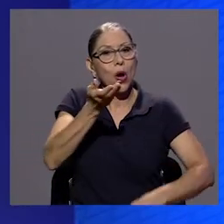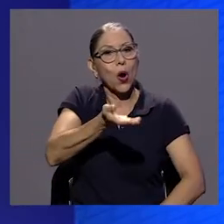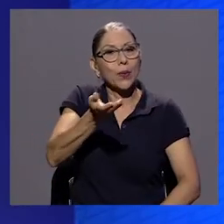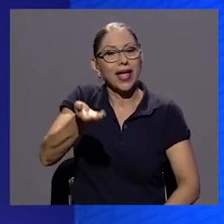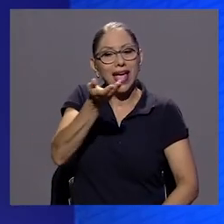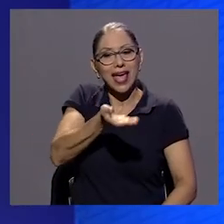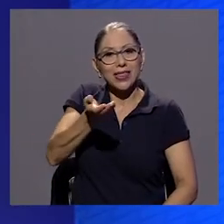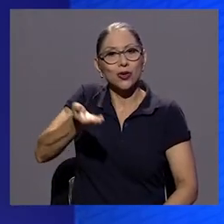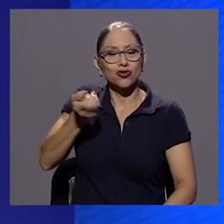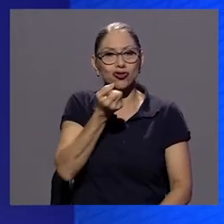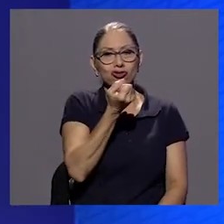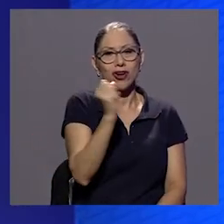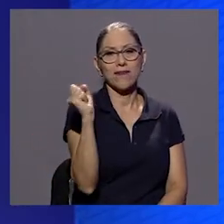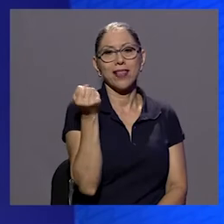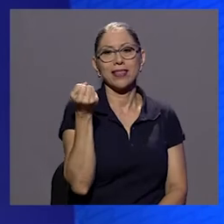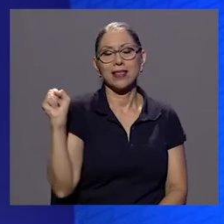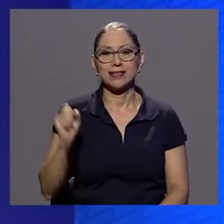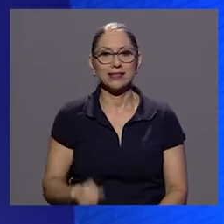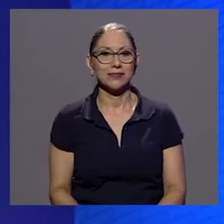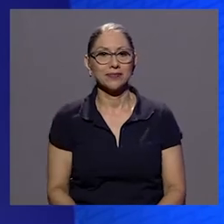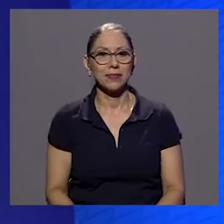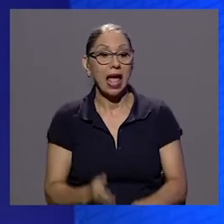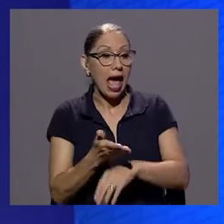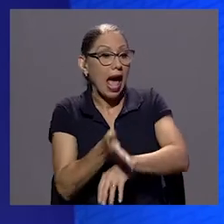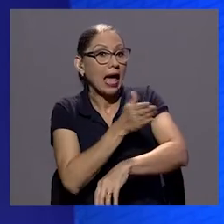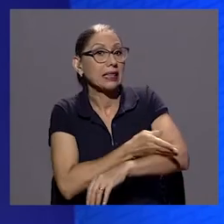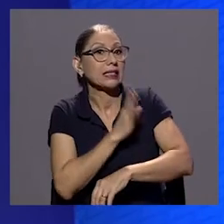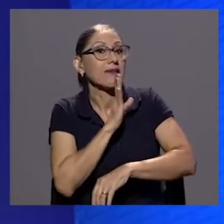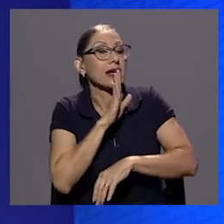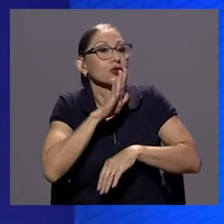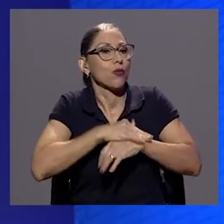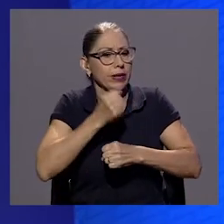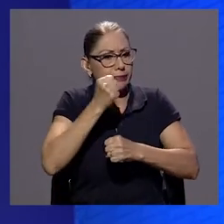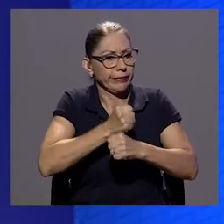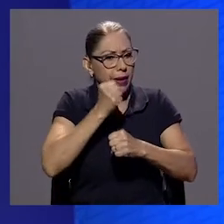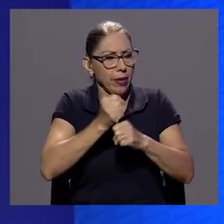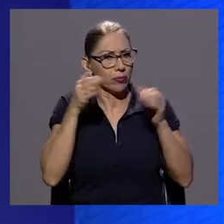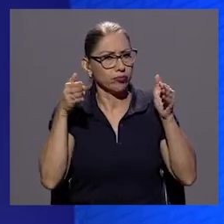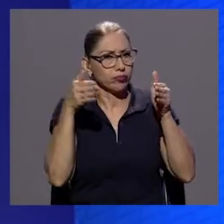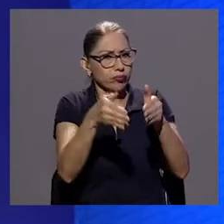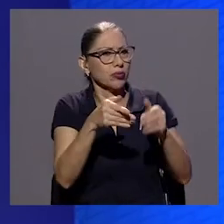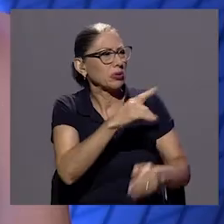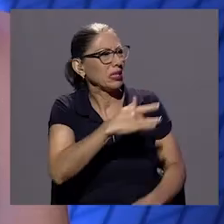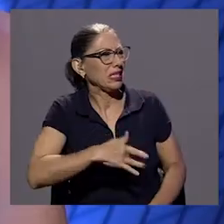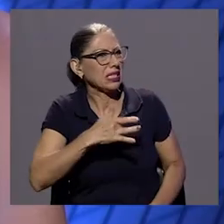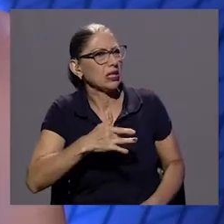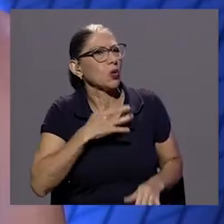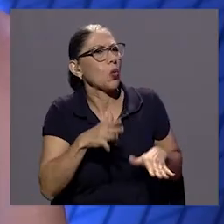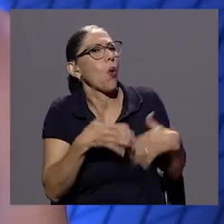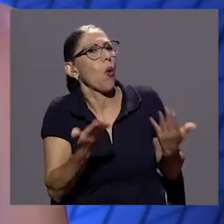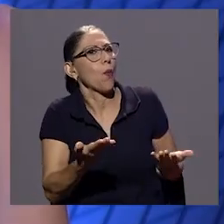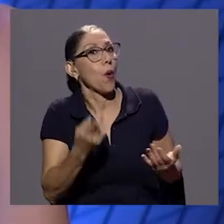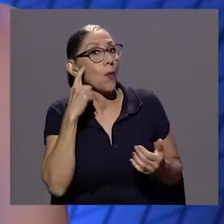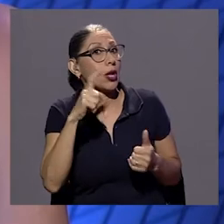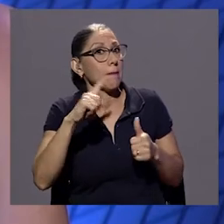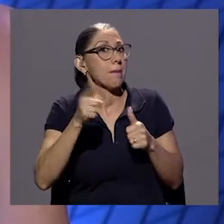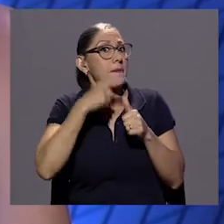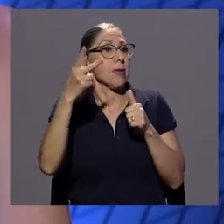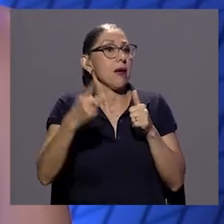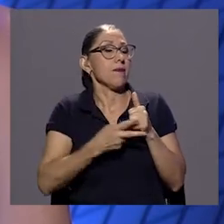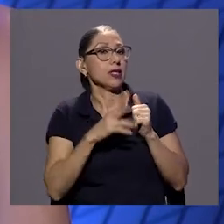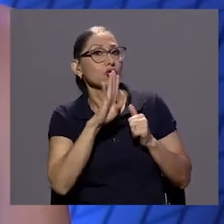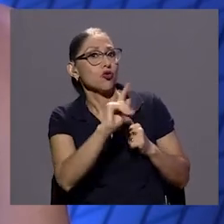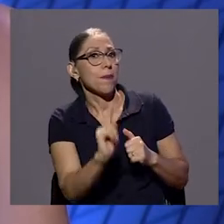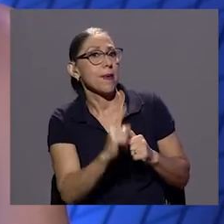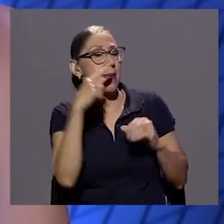los puntos de producción también quería preguntarte cómo te sentís porque es la ópera prima y tuvo un muy buen